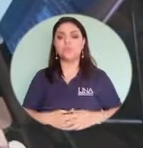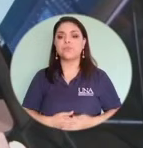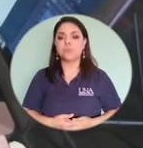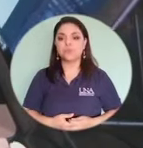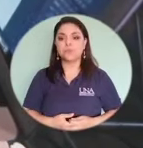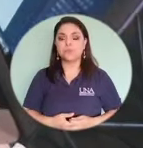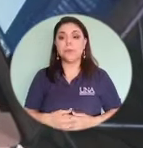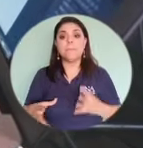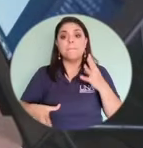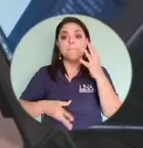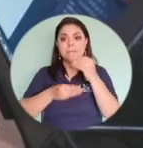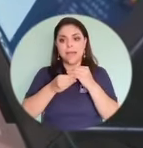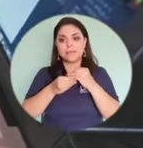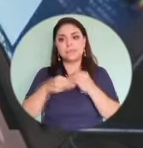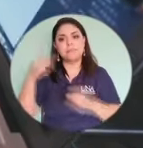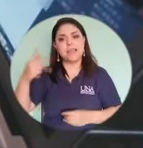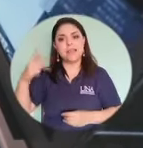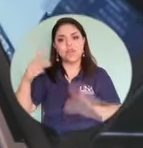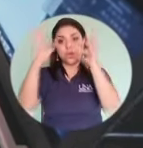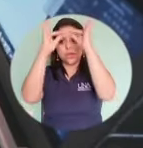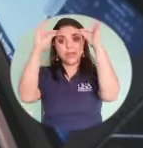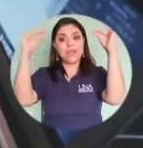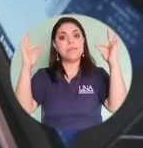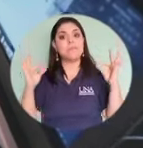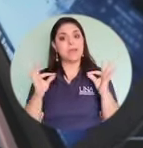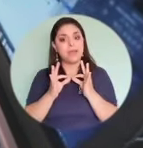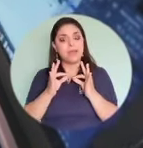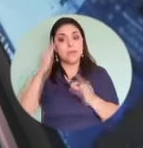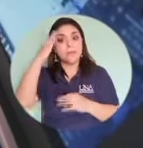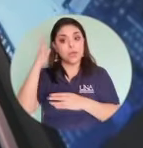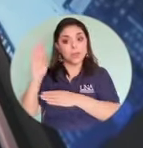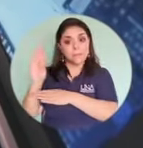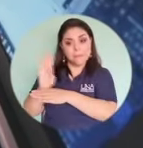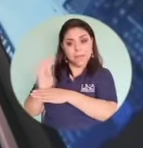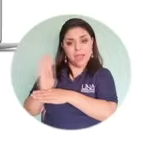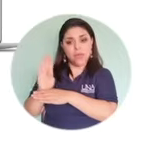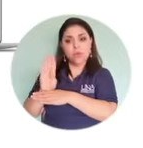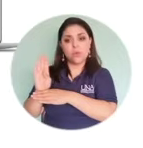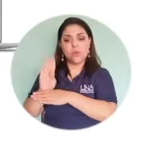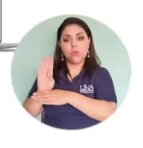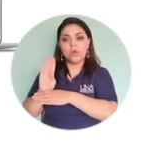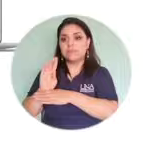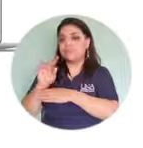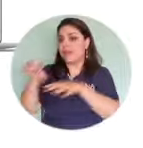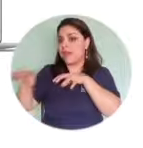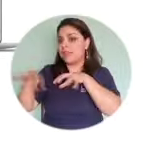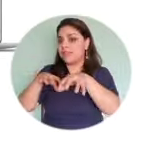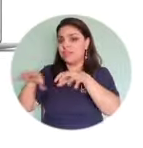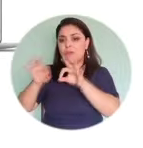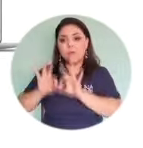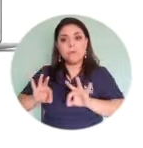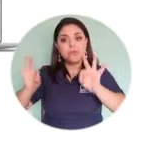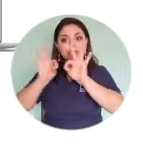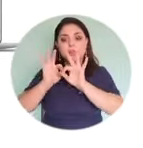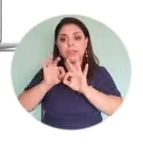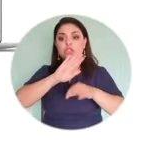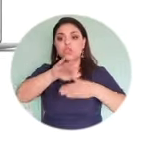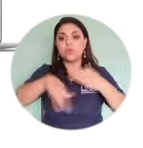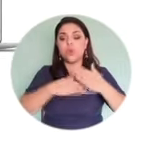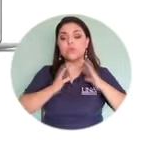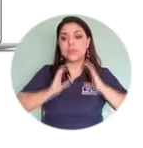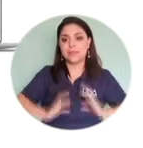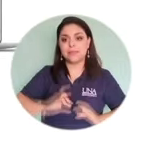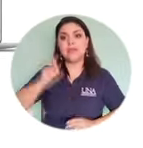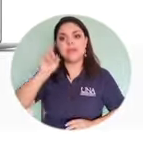Adicionalmente, de todo el riesgo de imagen, porque pues en las entidades financieras lo que el activo, uno de sus activos más valiosos es la confianza de sus